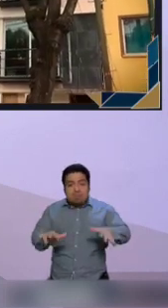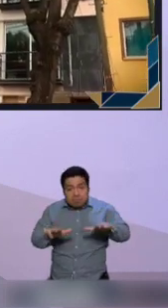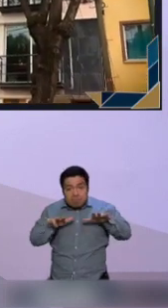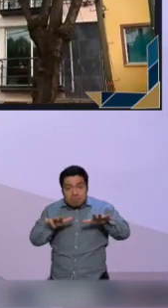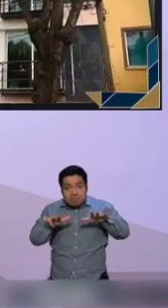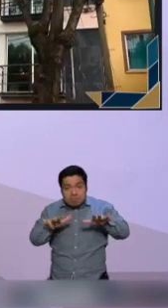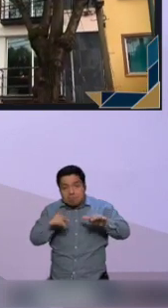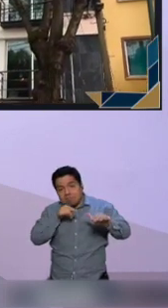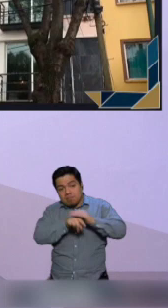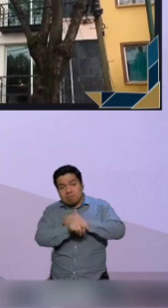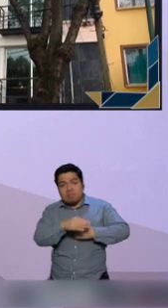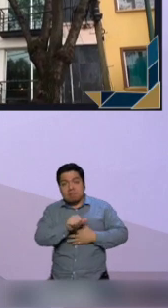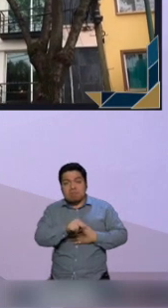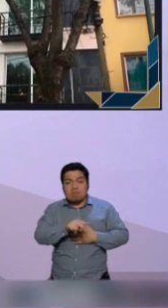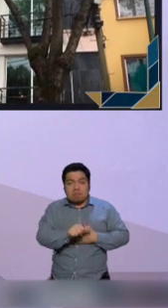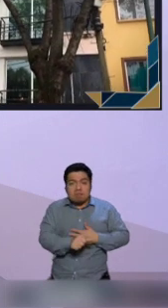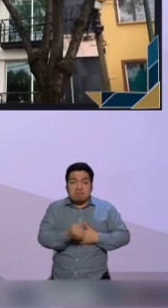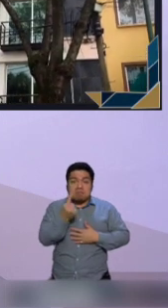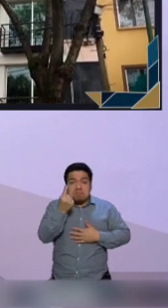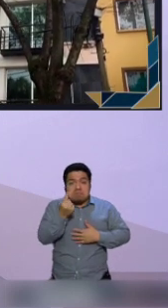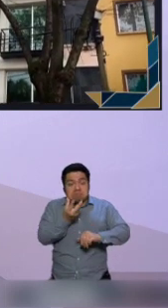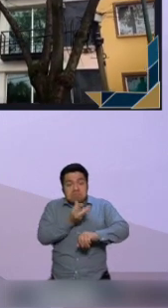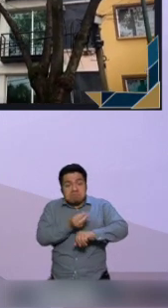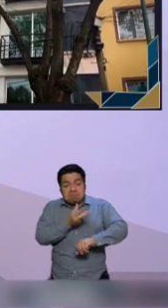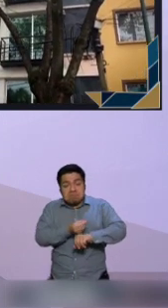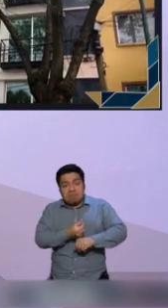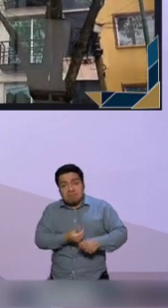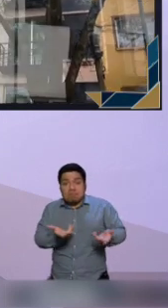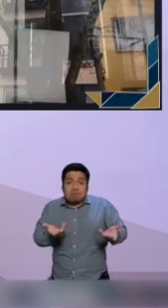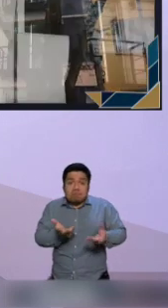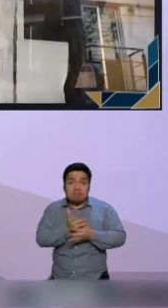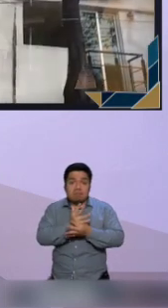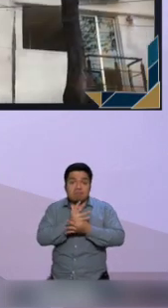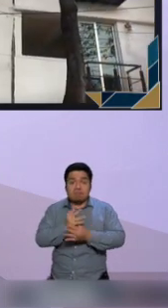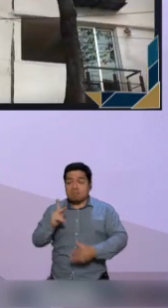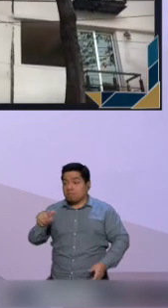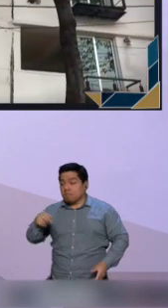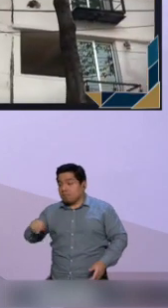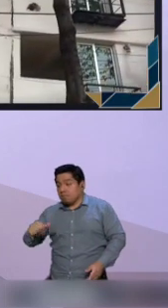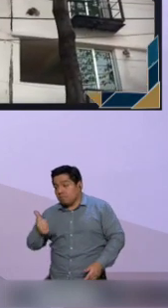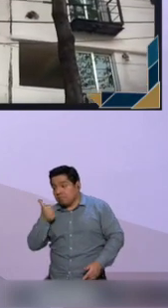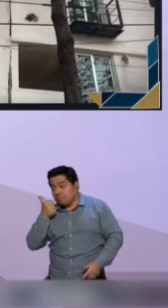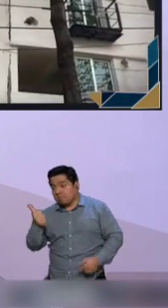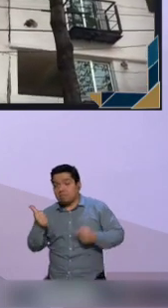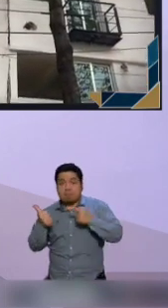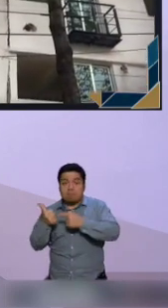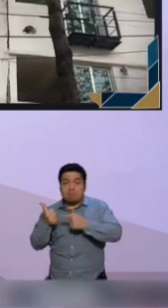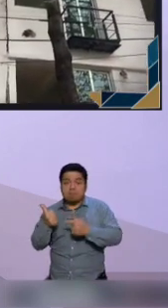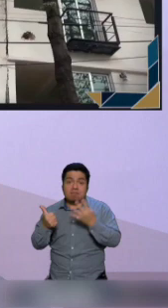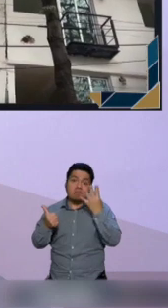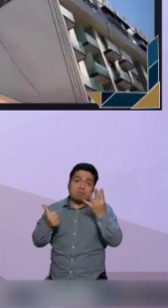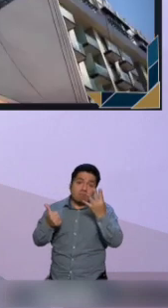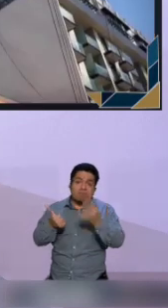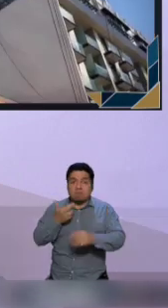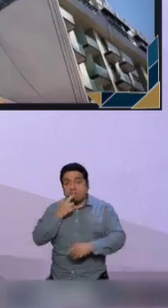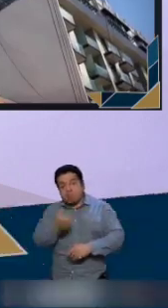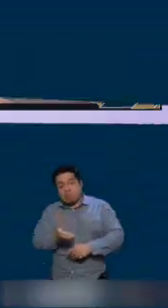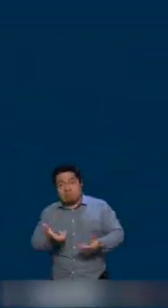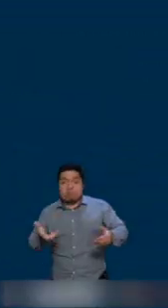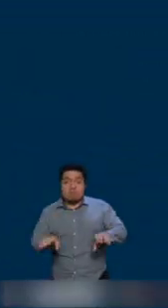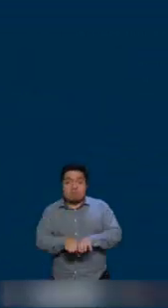denuncias que ha presentado Morena, solo se ha resuelto una, mientras que dijo, el PAN ha presentado seis y se han resuelto cuatro. Escuchamos.